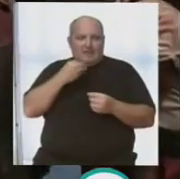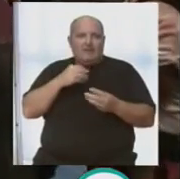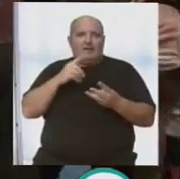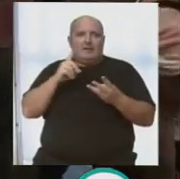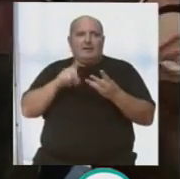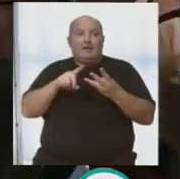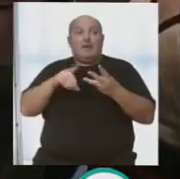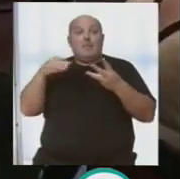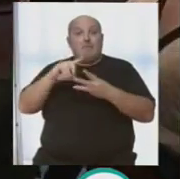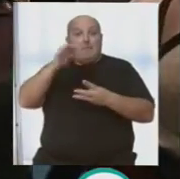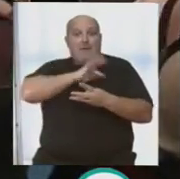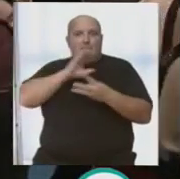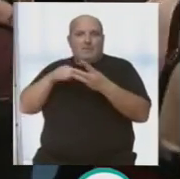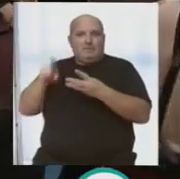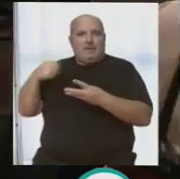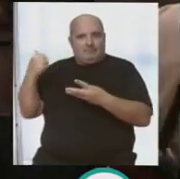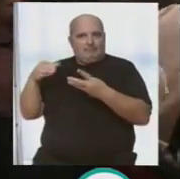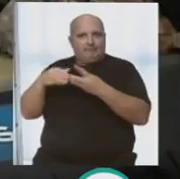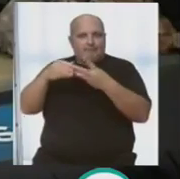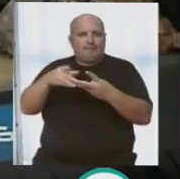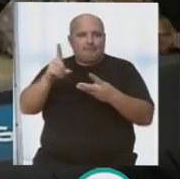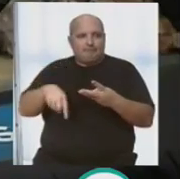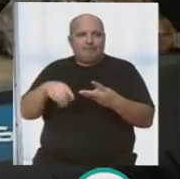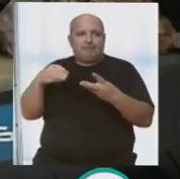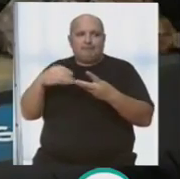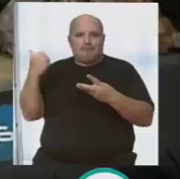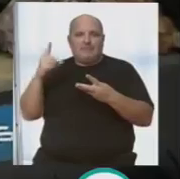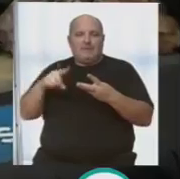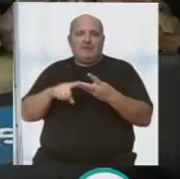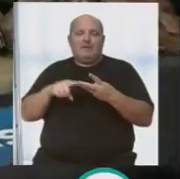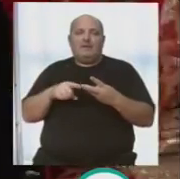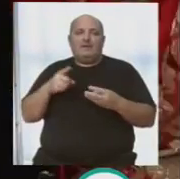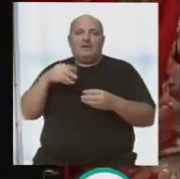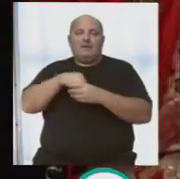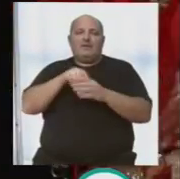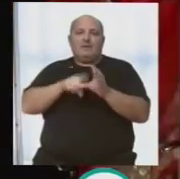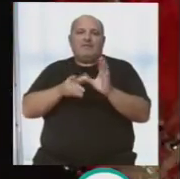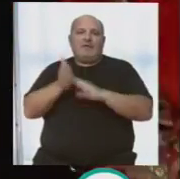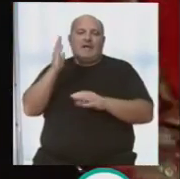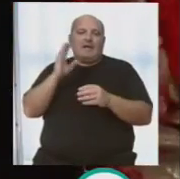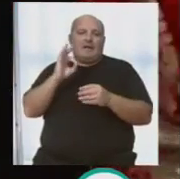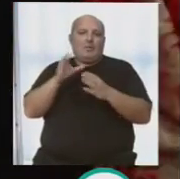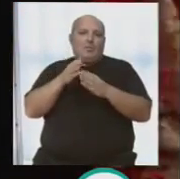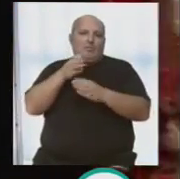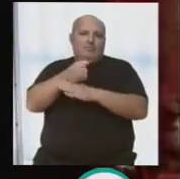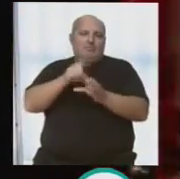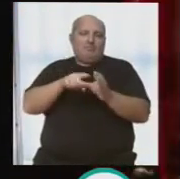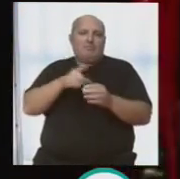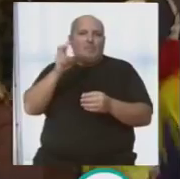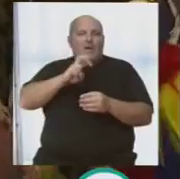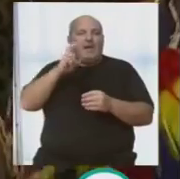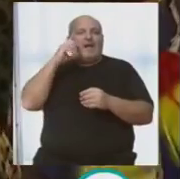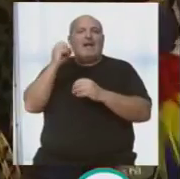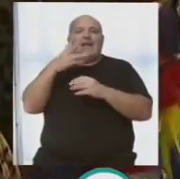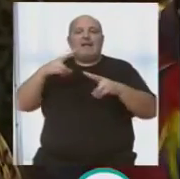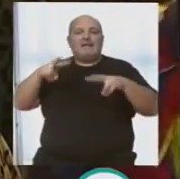En fin, hemos quitado todos los detalles. Y entonces empezaremos a darle esto mucha publicidad ya una vez que pasen estos días y estemos ya metidos más en agosto,